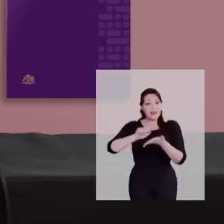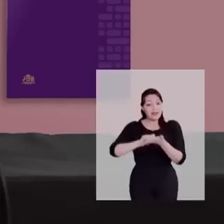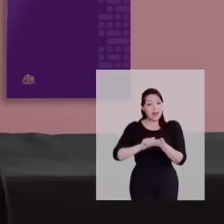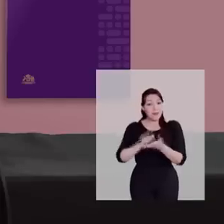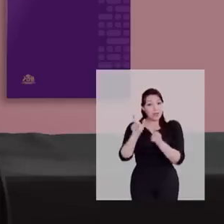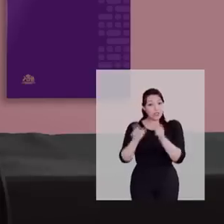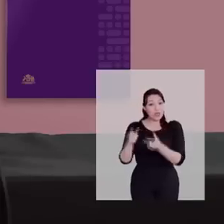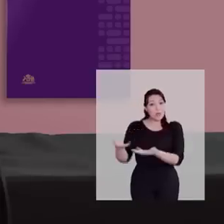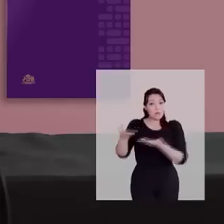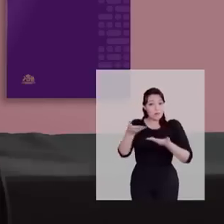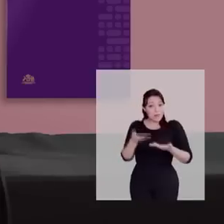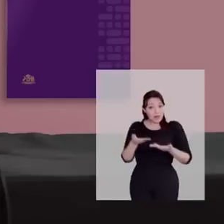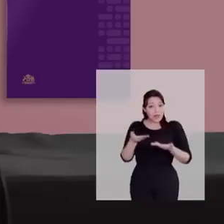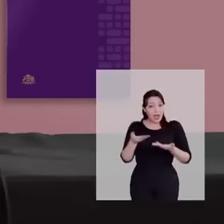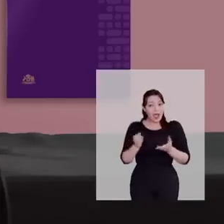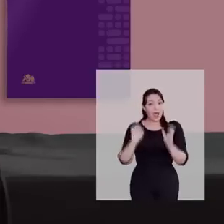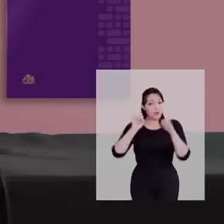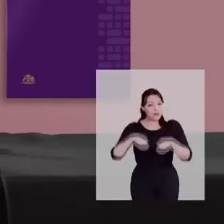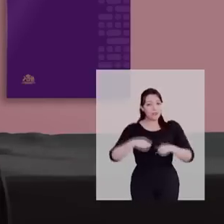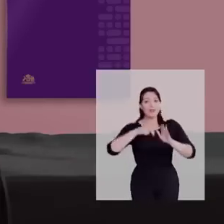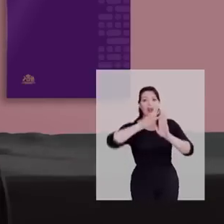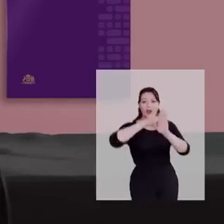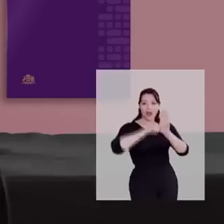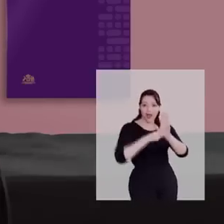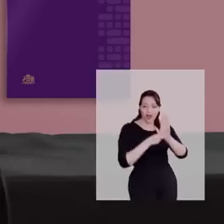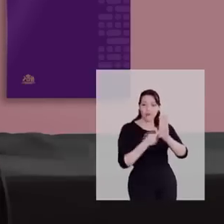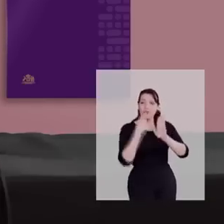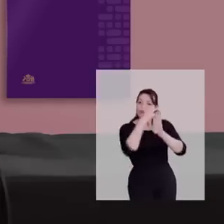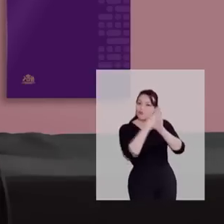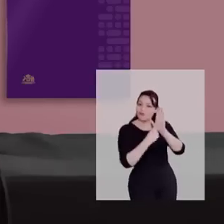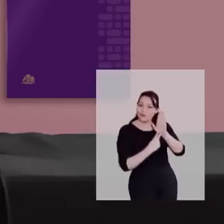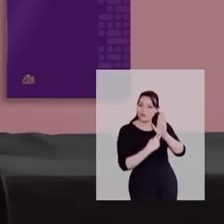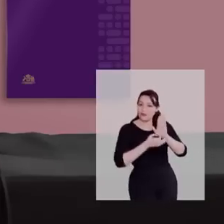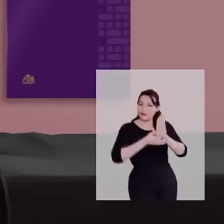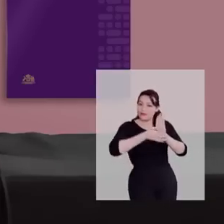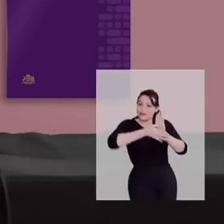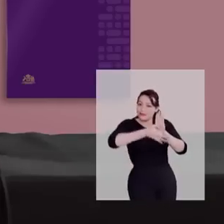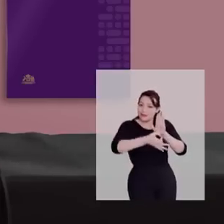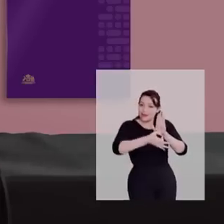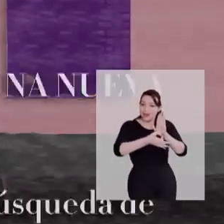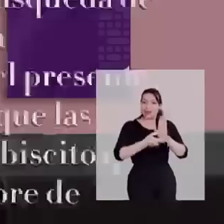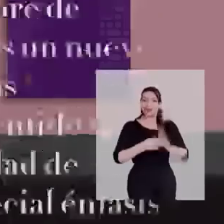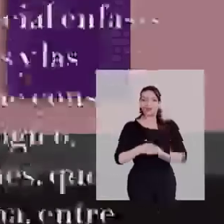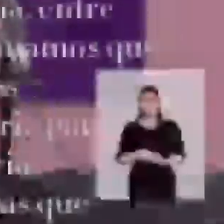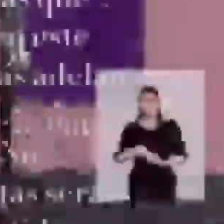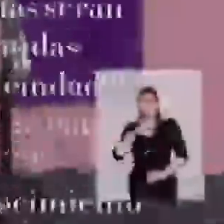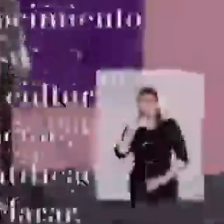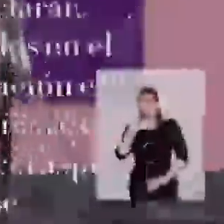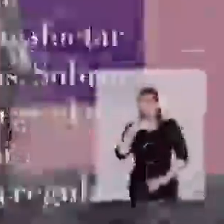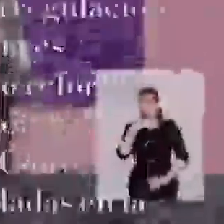invitan a aprobar sobre los cambios que habría que hacer. Procedo a leer. Propuesta de reforma.